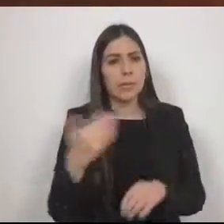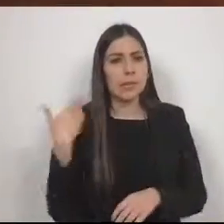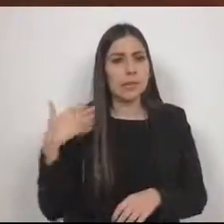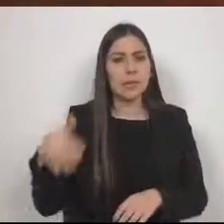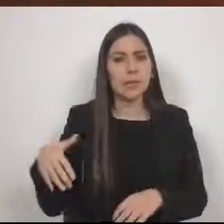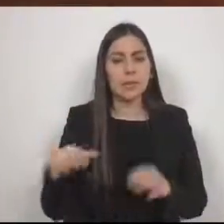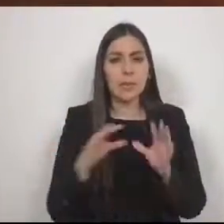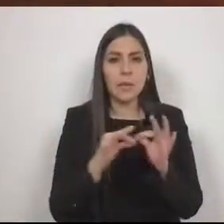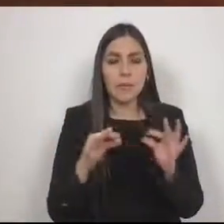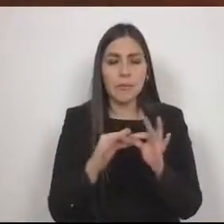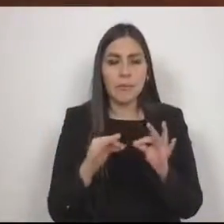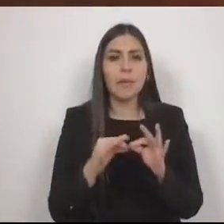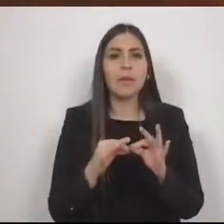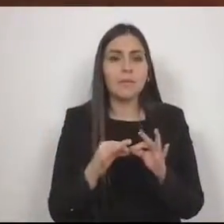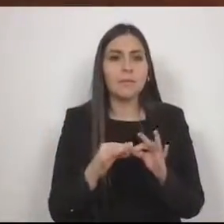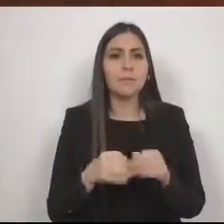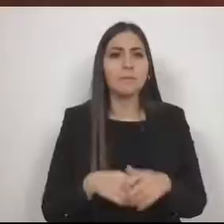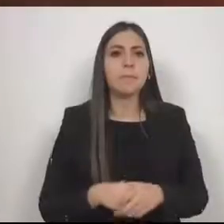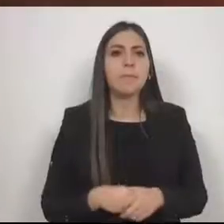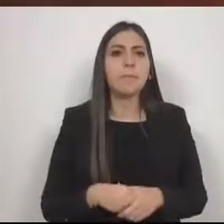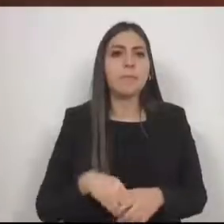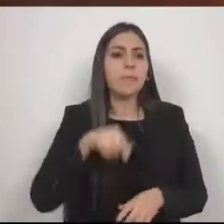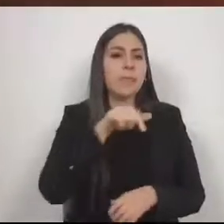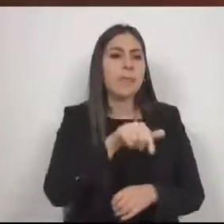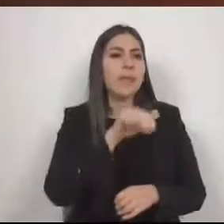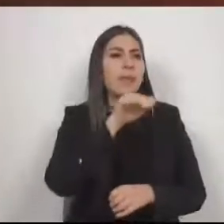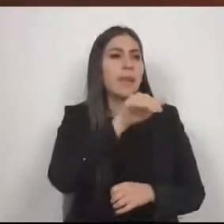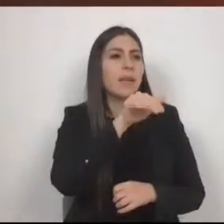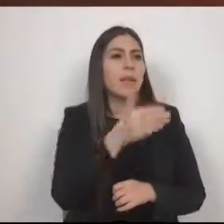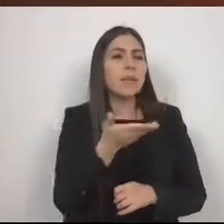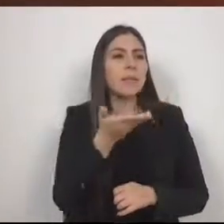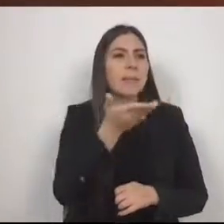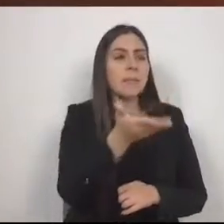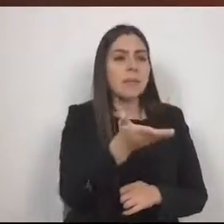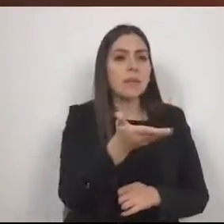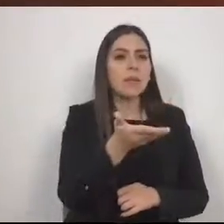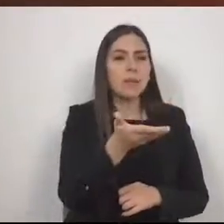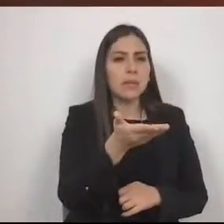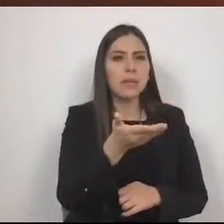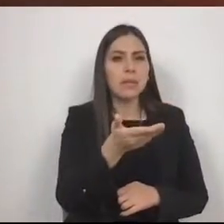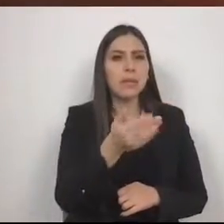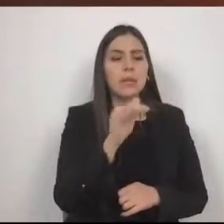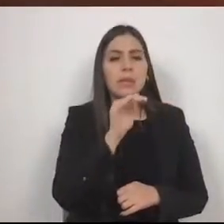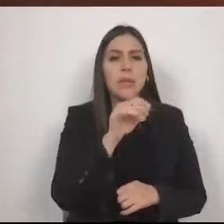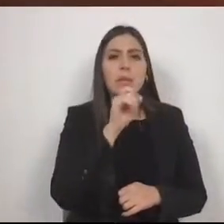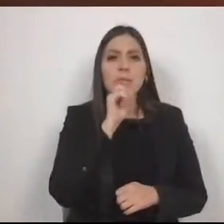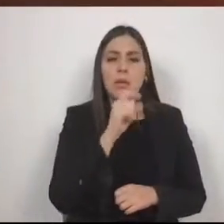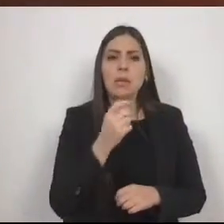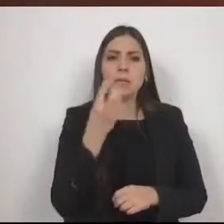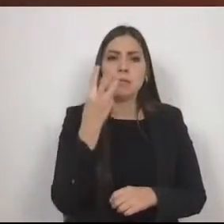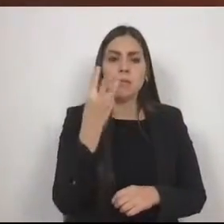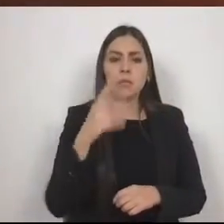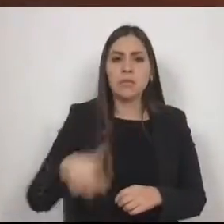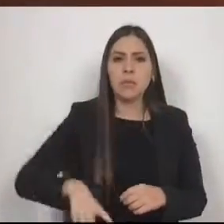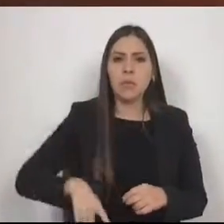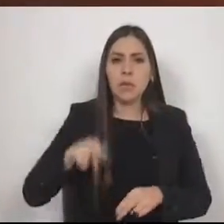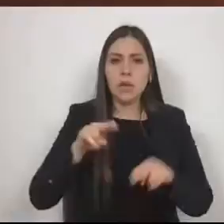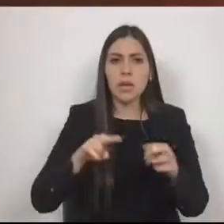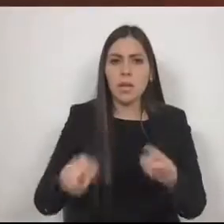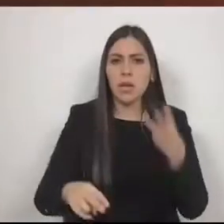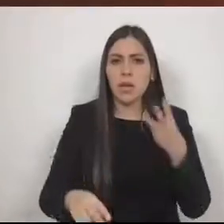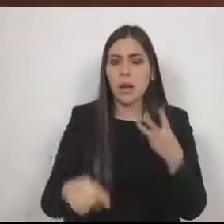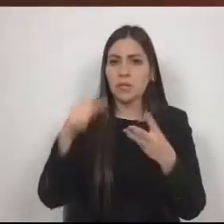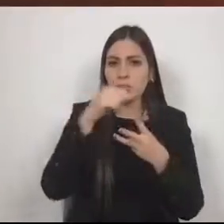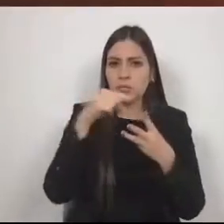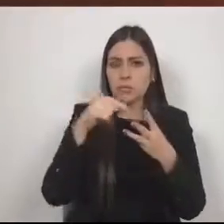de hacer énfasis que este exhorto tiene que ir efectivamente a los tres órdenes de gobierno. Quienes somos